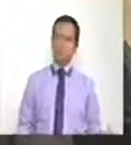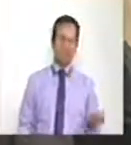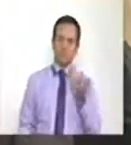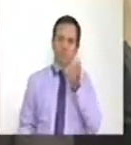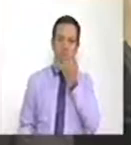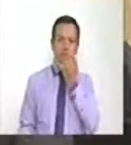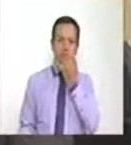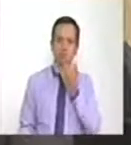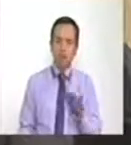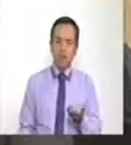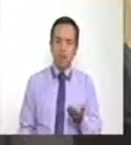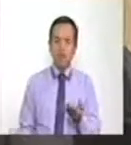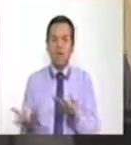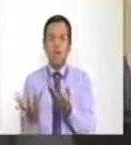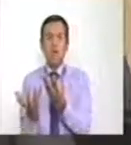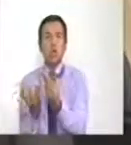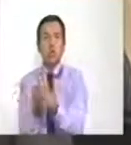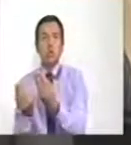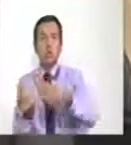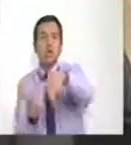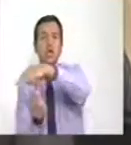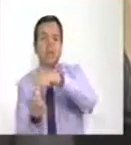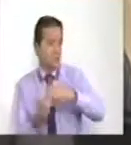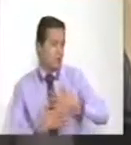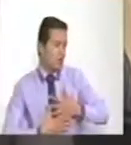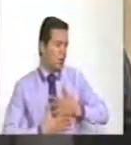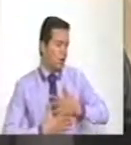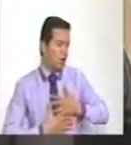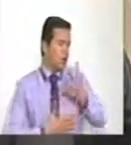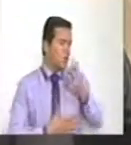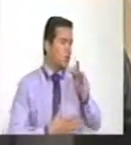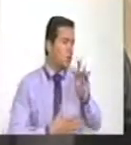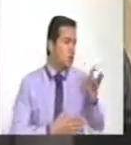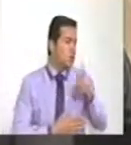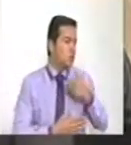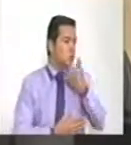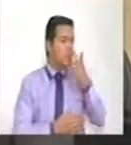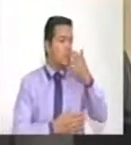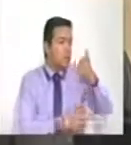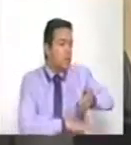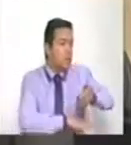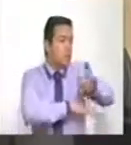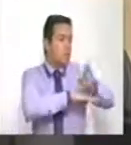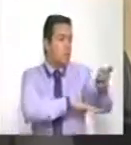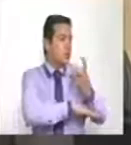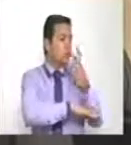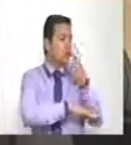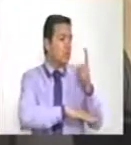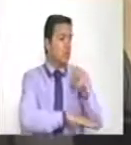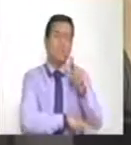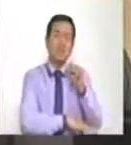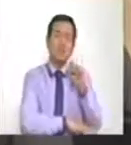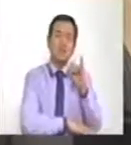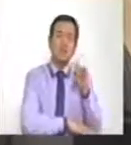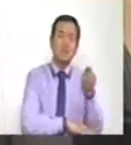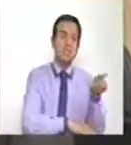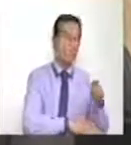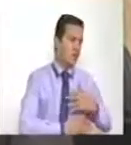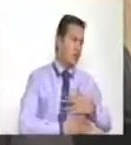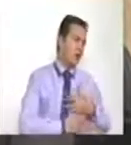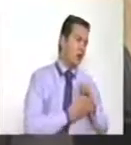trato benevolente con un terrorista como lo es Jesús Santrich y hayan tenido un trato